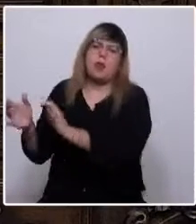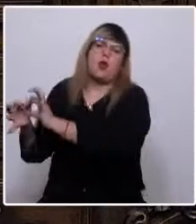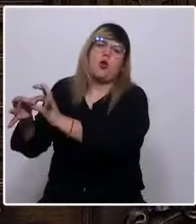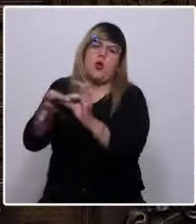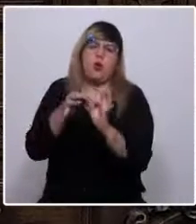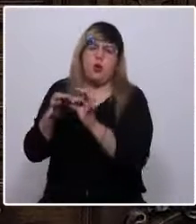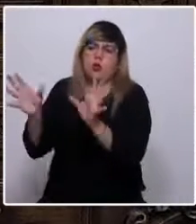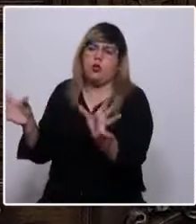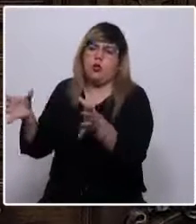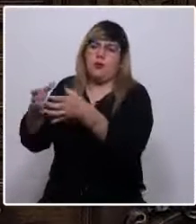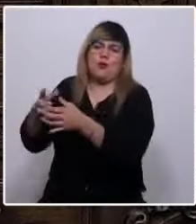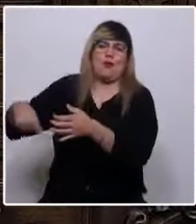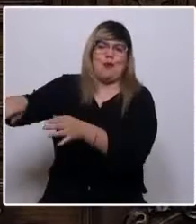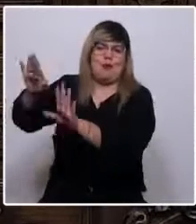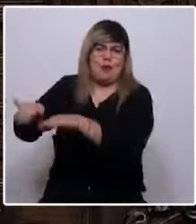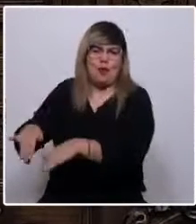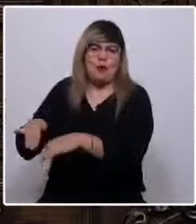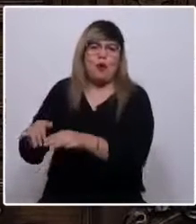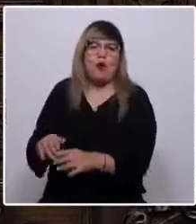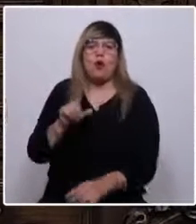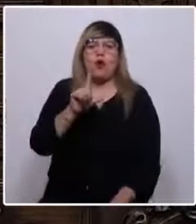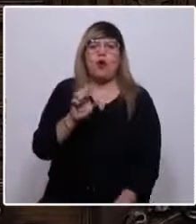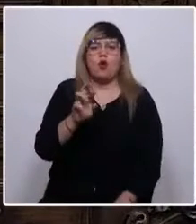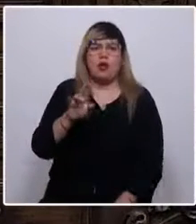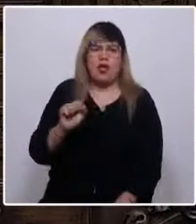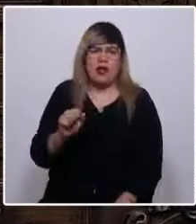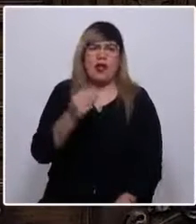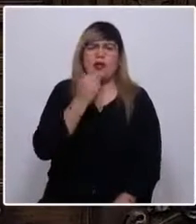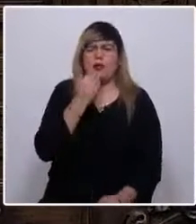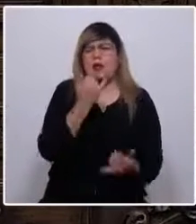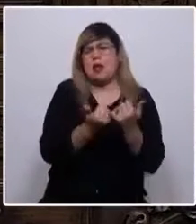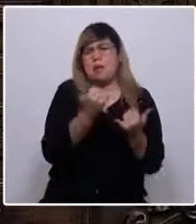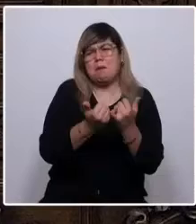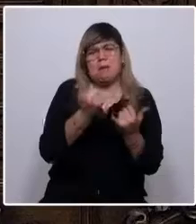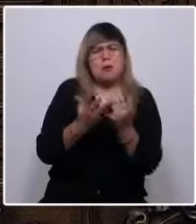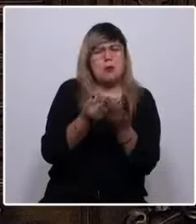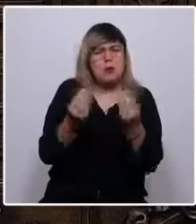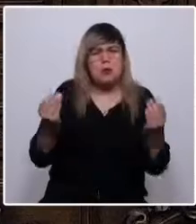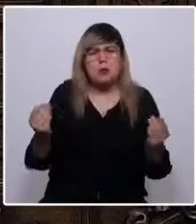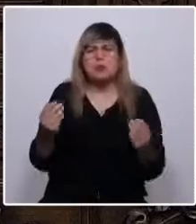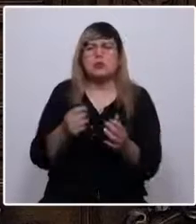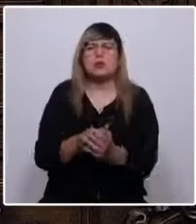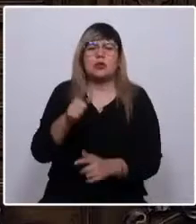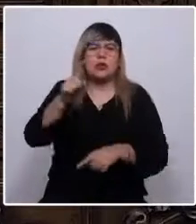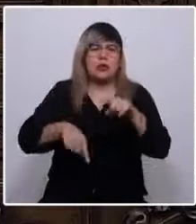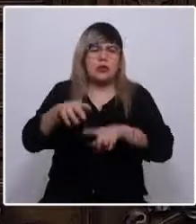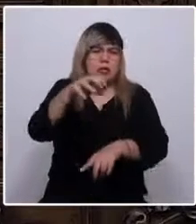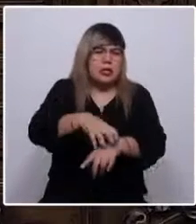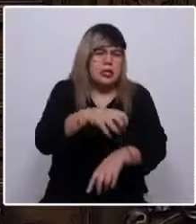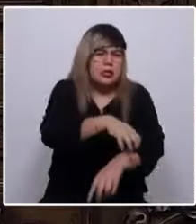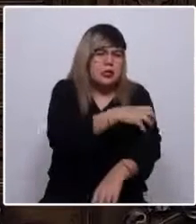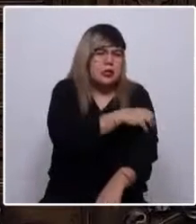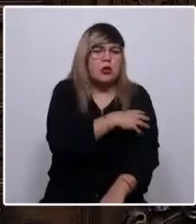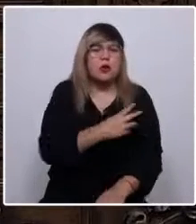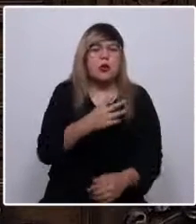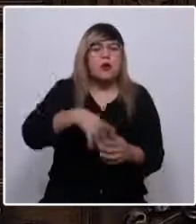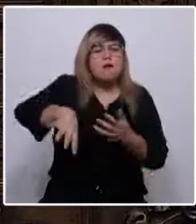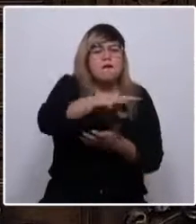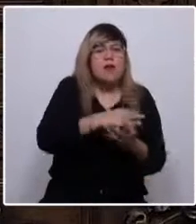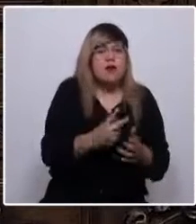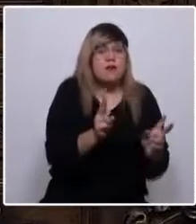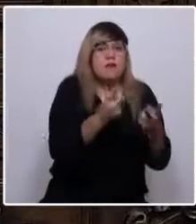partiendo por ellos mismos, junto a Lorena y a millares de amigas y amigos, inmersos en los territorios y barrios vivos pero heridos.